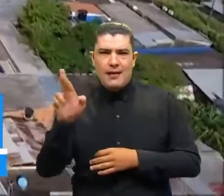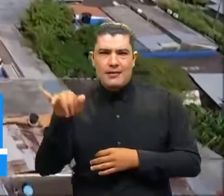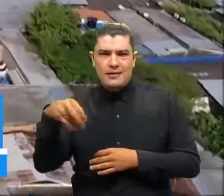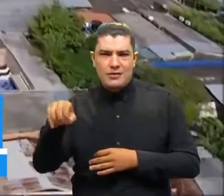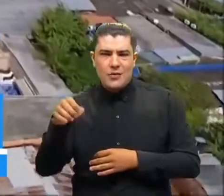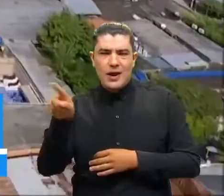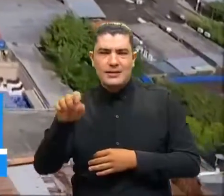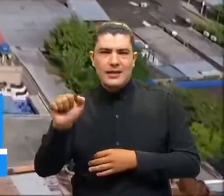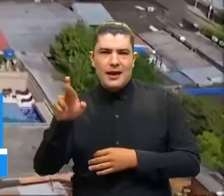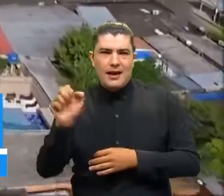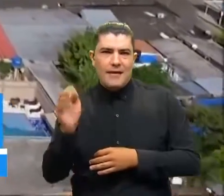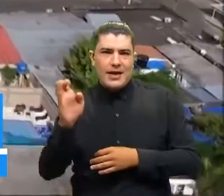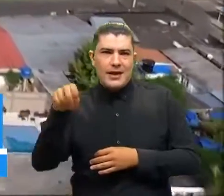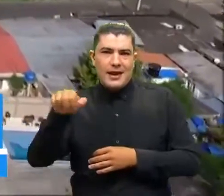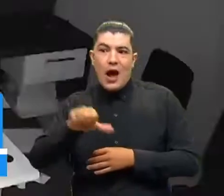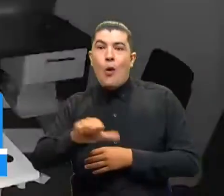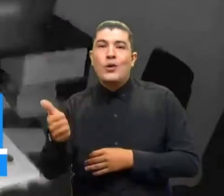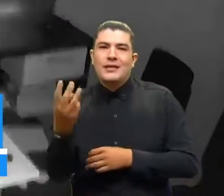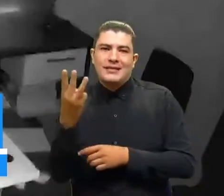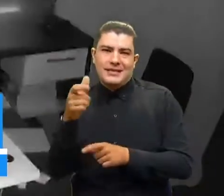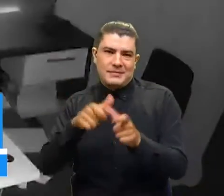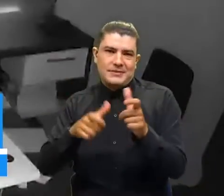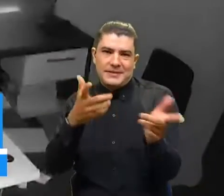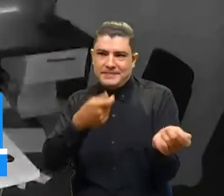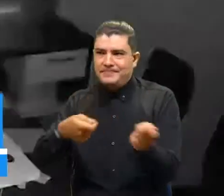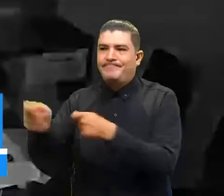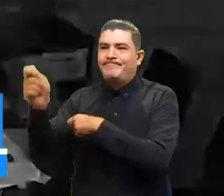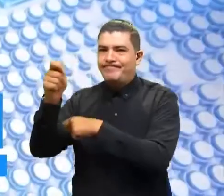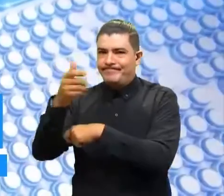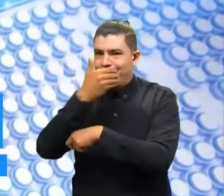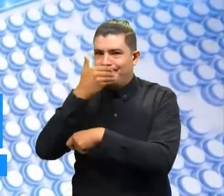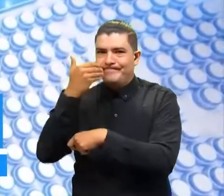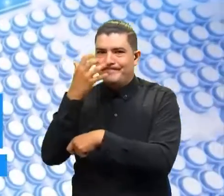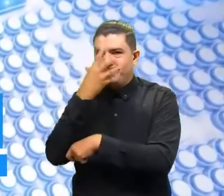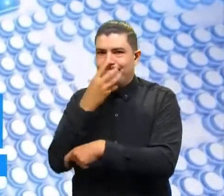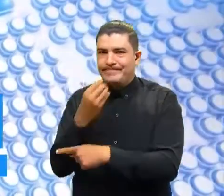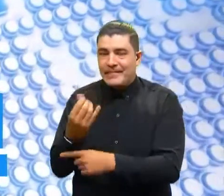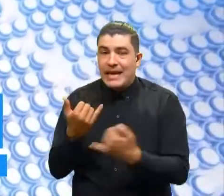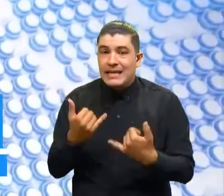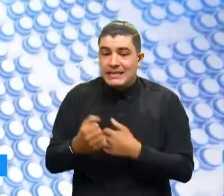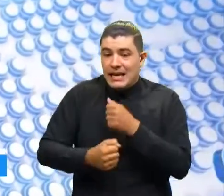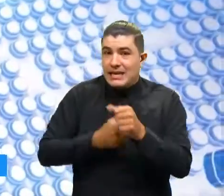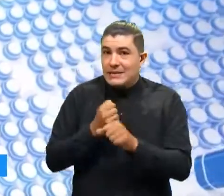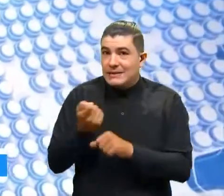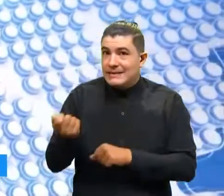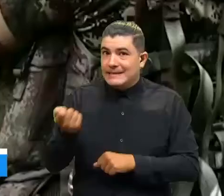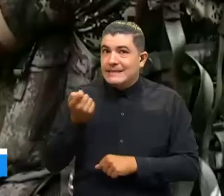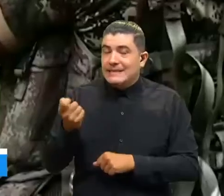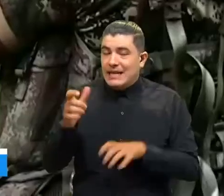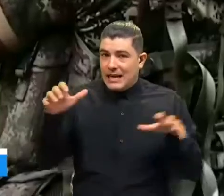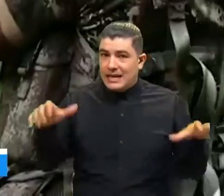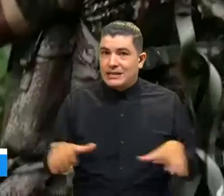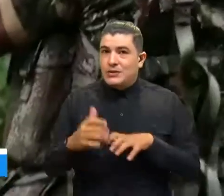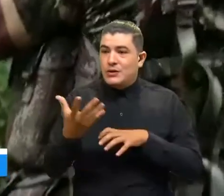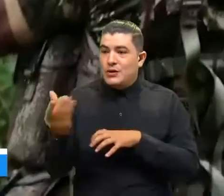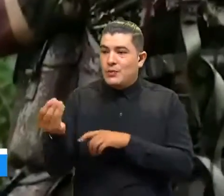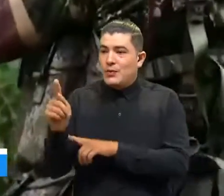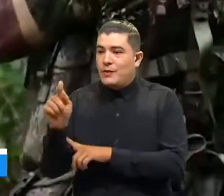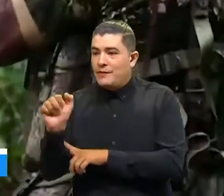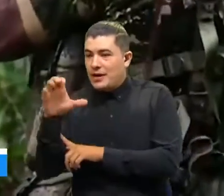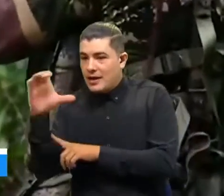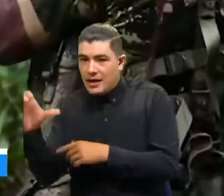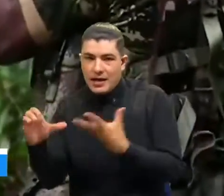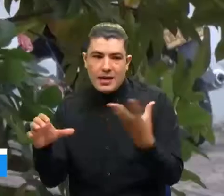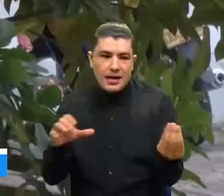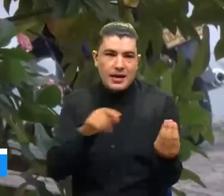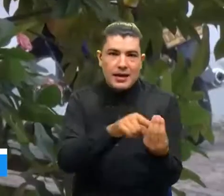Arauca se ha tornado compleja desde que se inició el presente año por varios ataques y amenazas por la confrontación entre las disidencias de las FARC